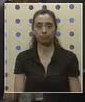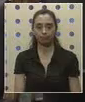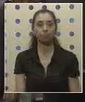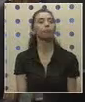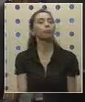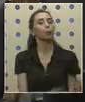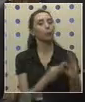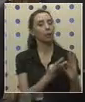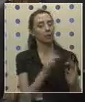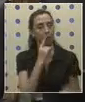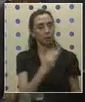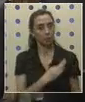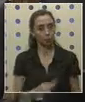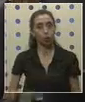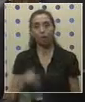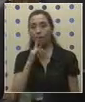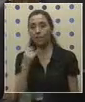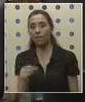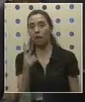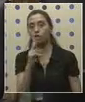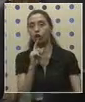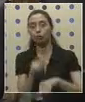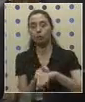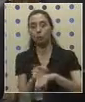Gracias, diputado Fidel Espinoza. Y finalmente, por dos minutos, le ofrezco al barato al diputado.